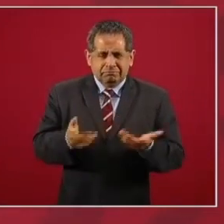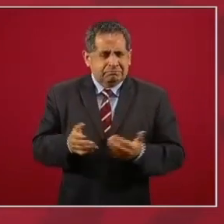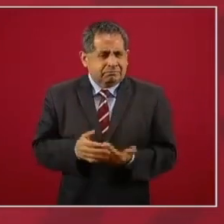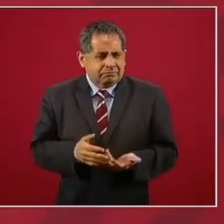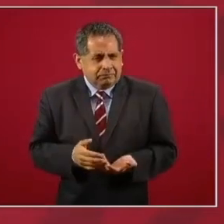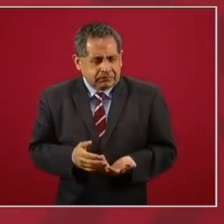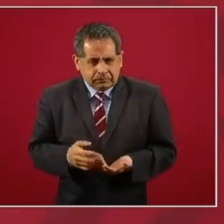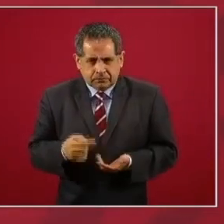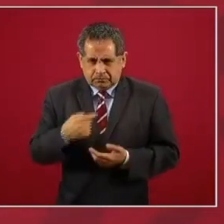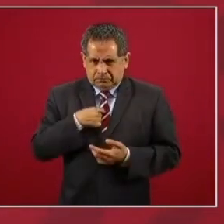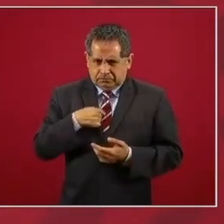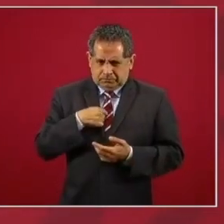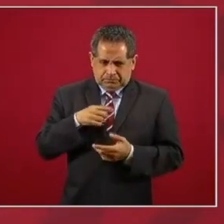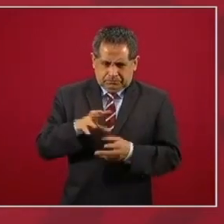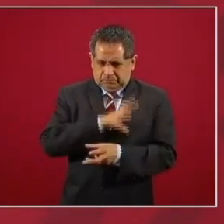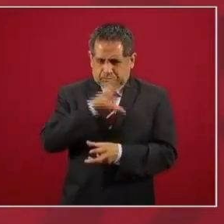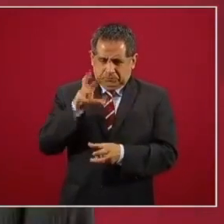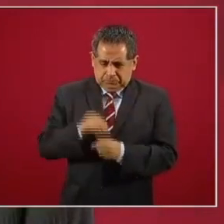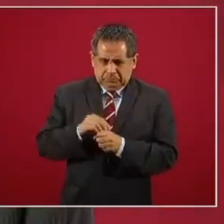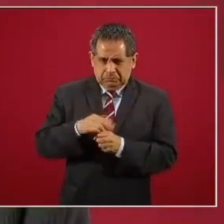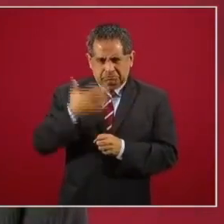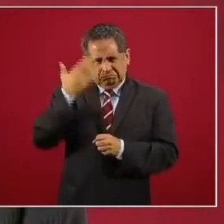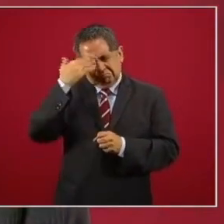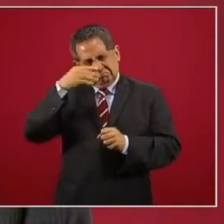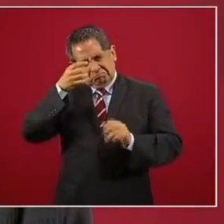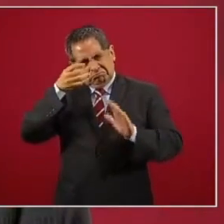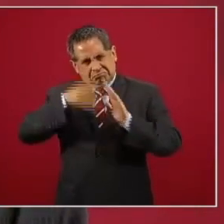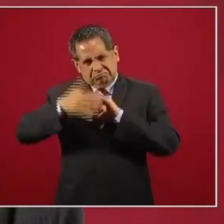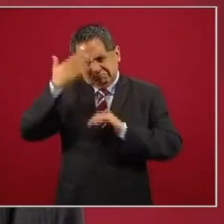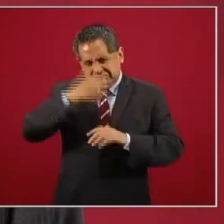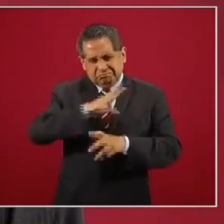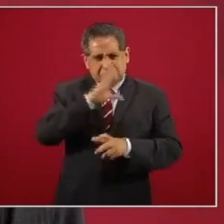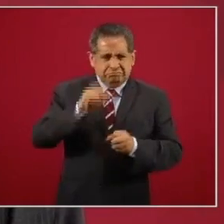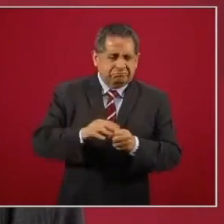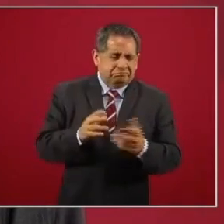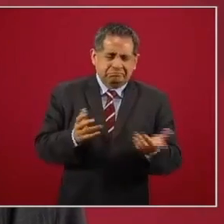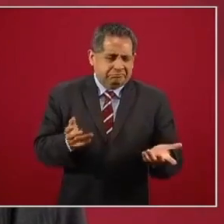por qué ser sabelotodo.